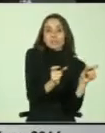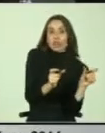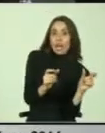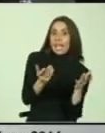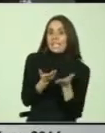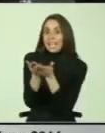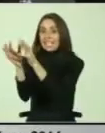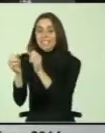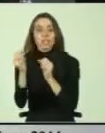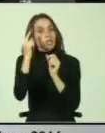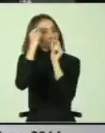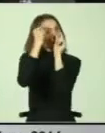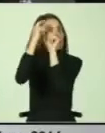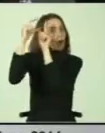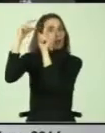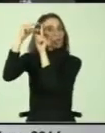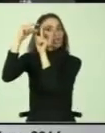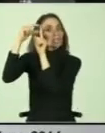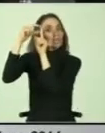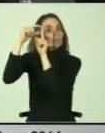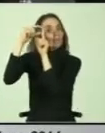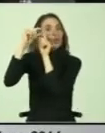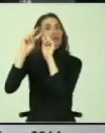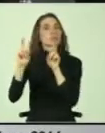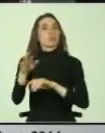tienen conceptos básicos relacionados con la discapacidad.